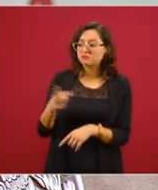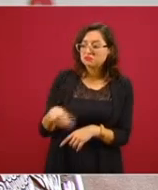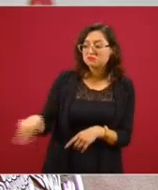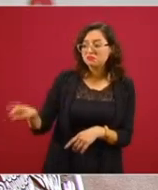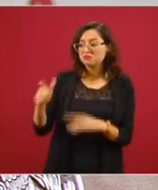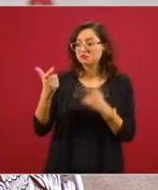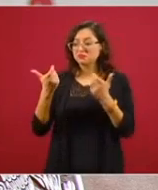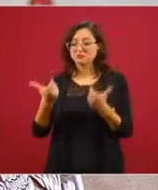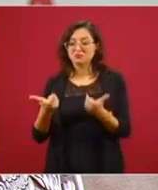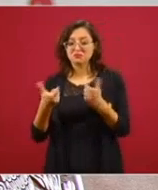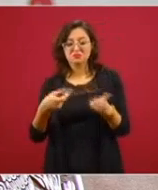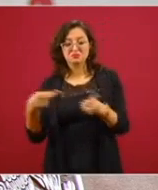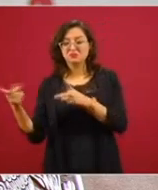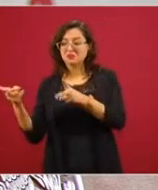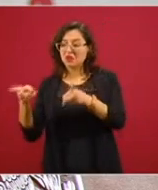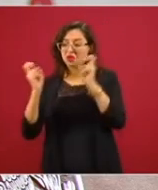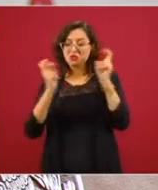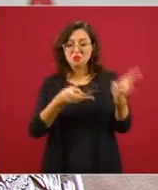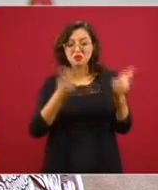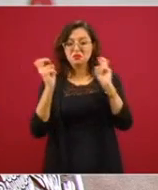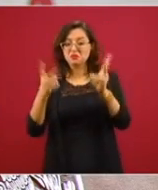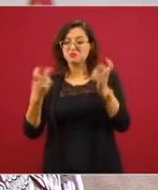lo que es el pueblo.